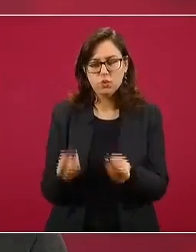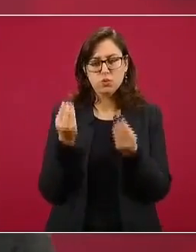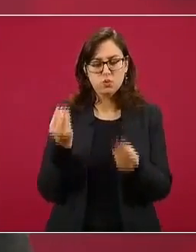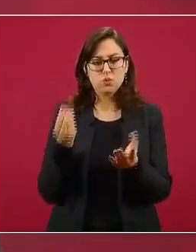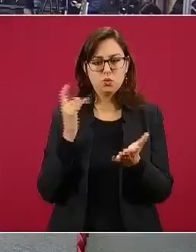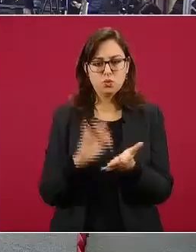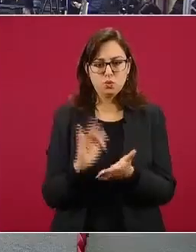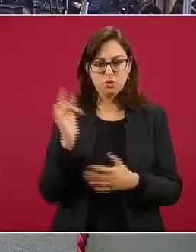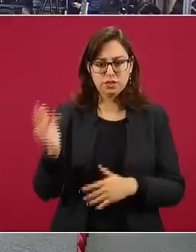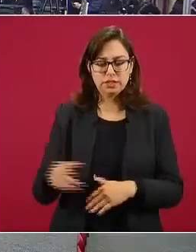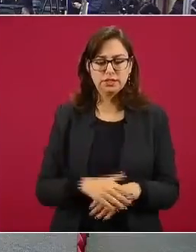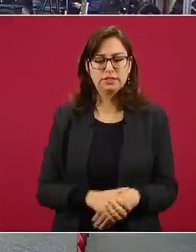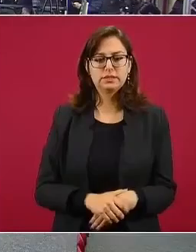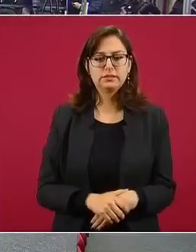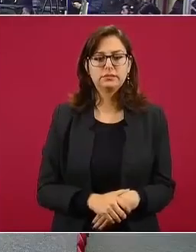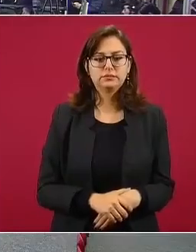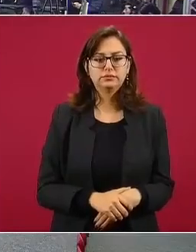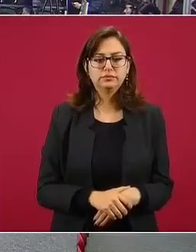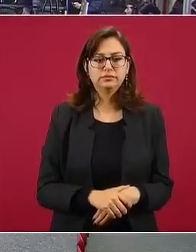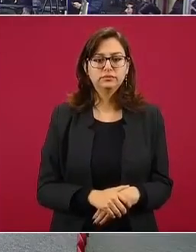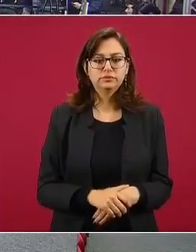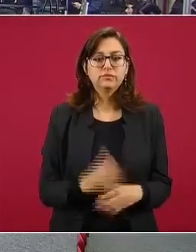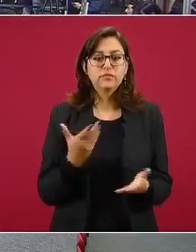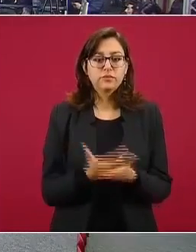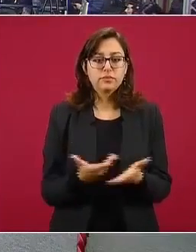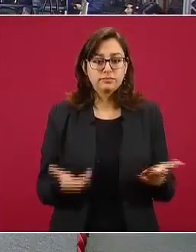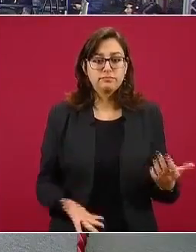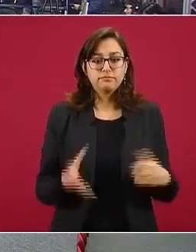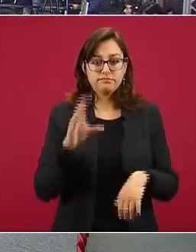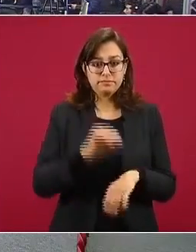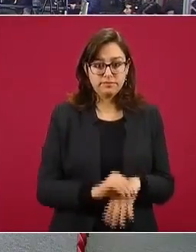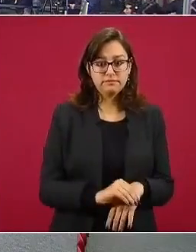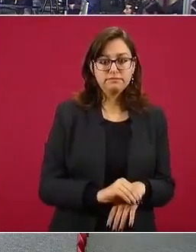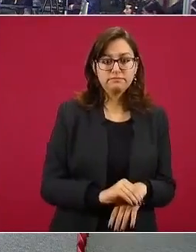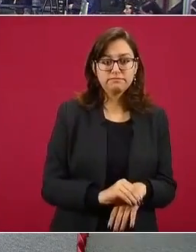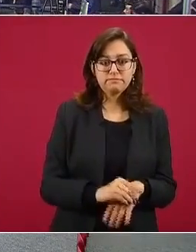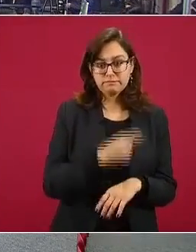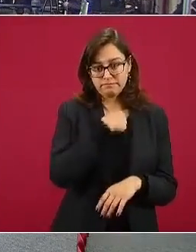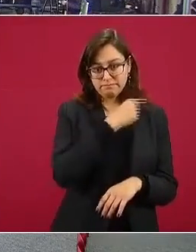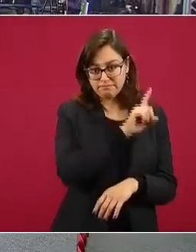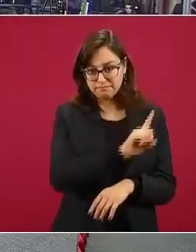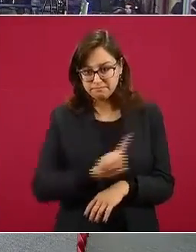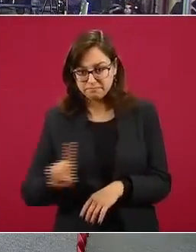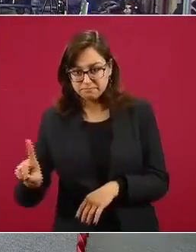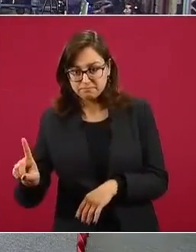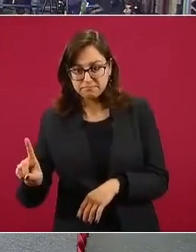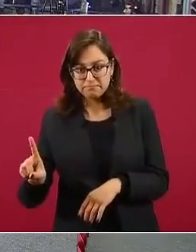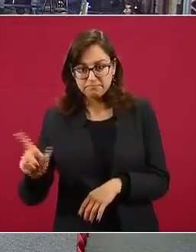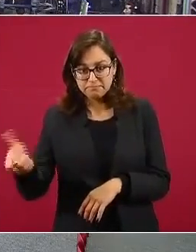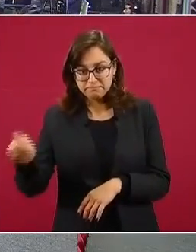asunto. Vamos a, si me permite el presidente, me paso para allá, me prestan un micrófono.